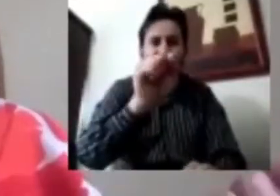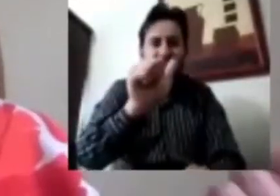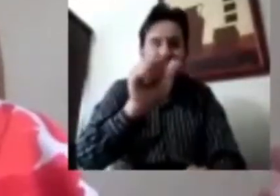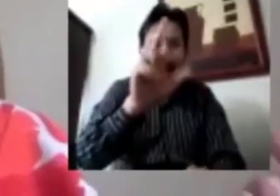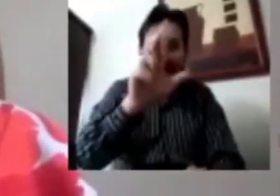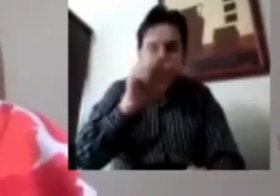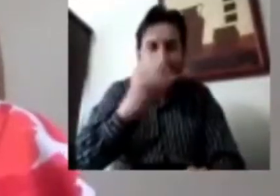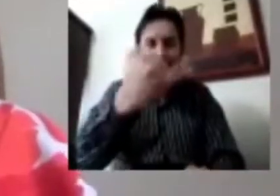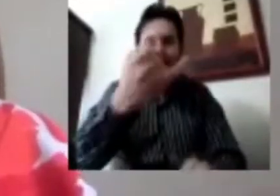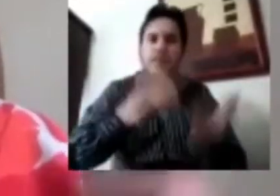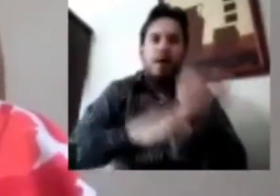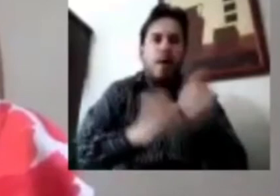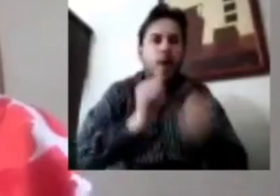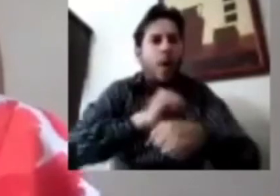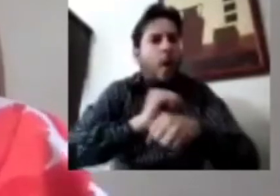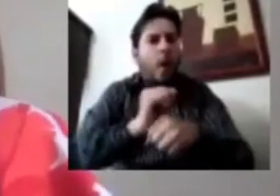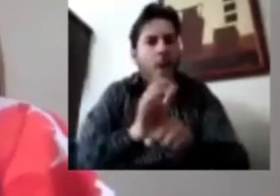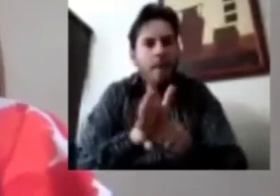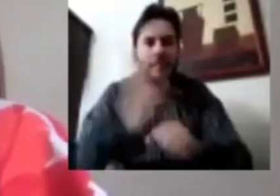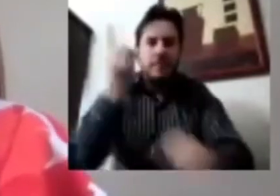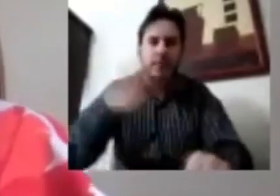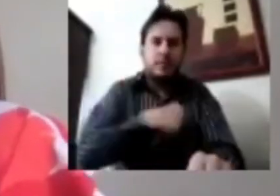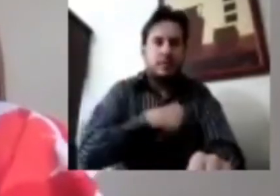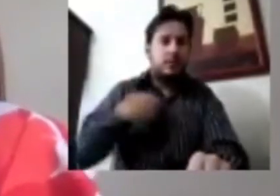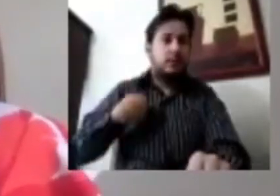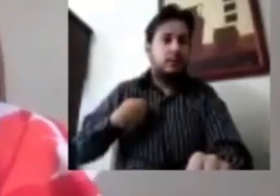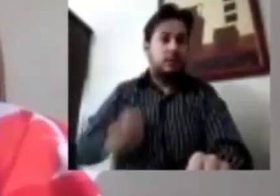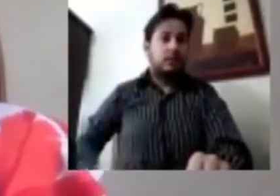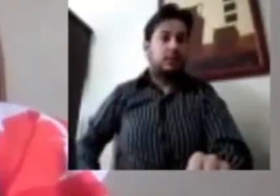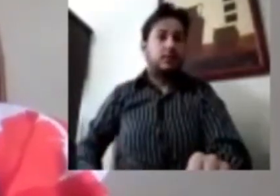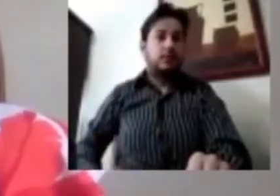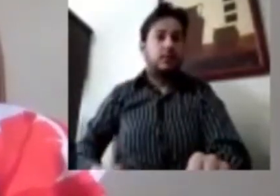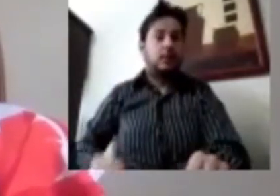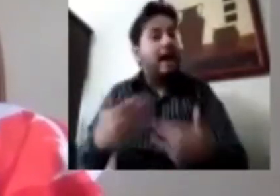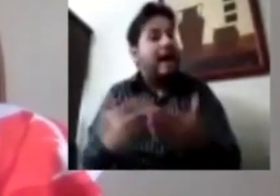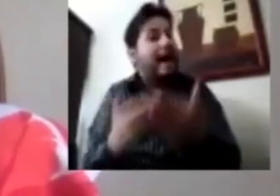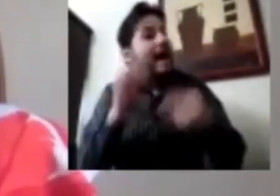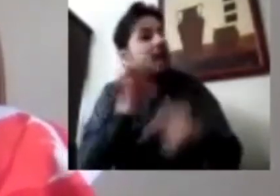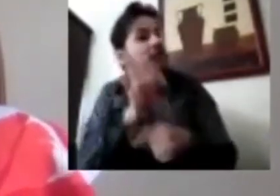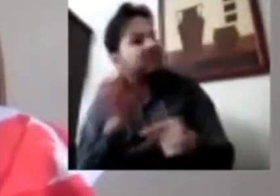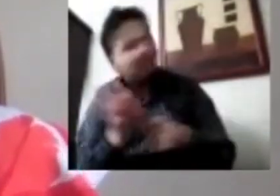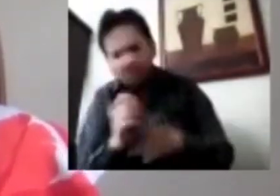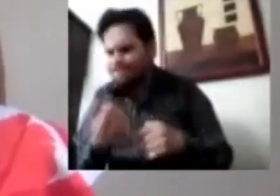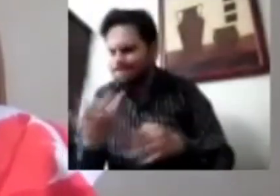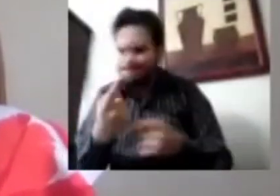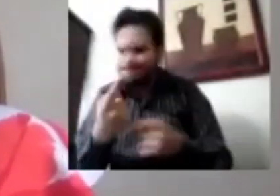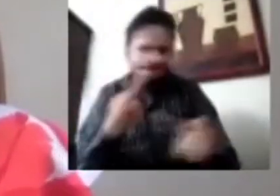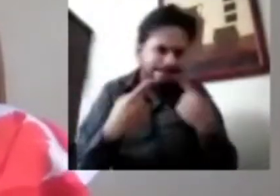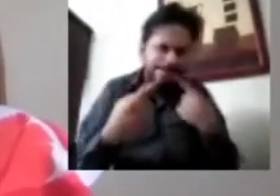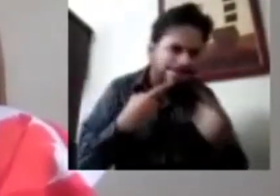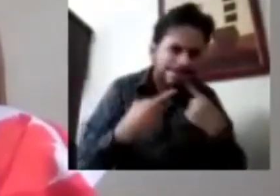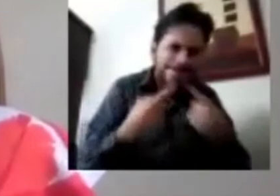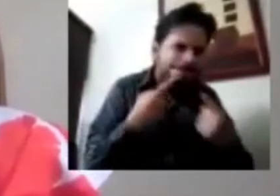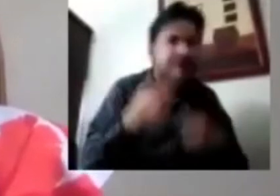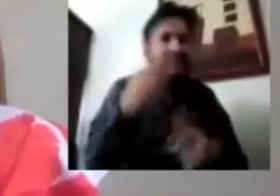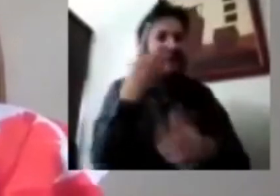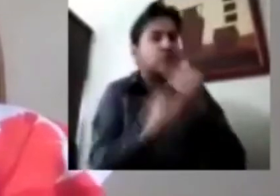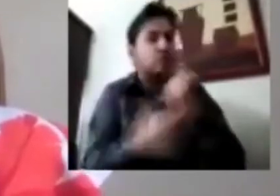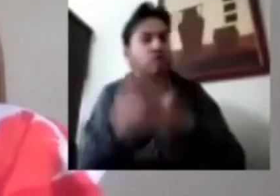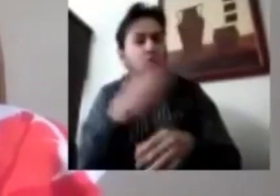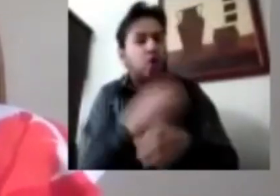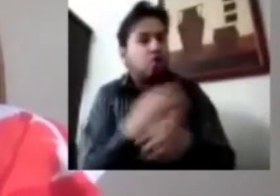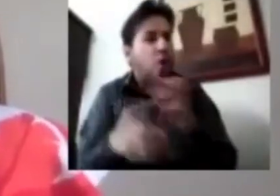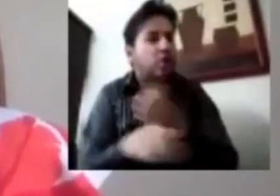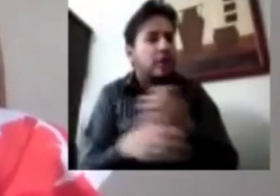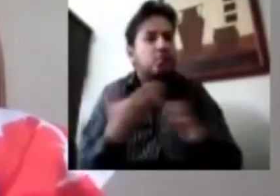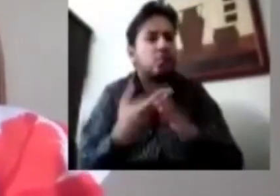-19 en China. Entonces, nuestro instrumento, utilizamos dos escalas que han sido estandarizadas para